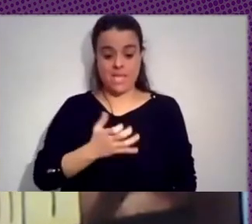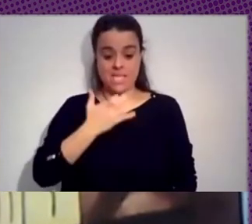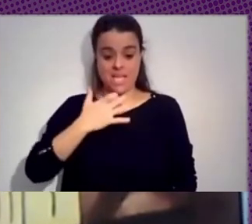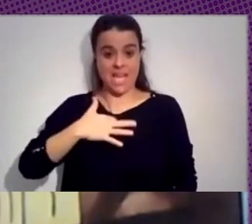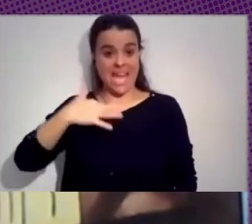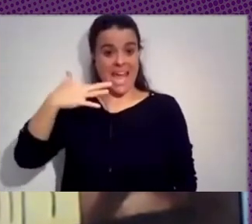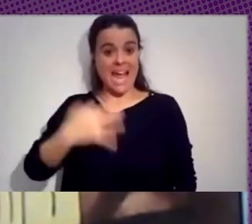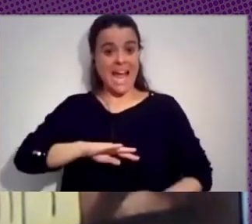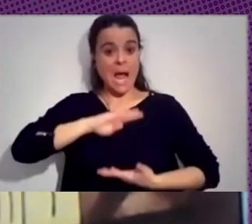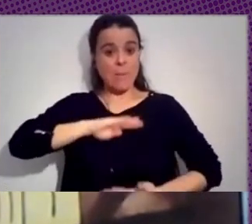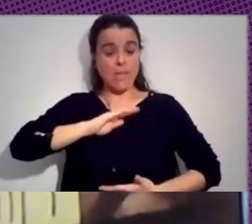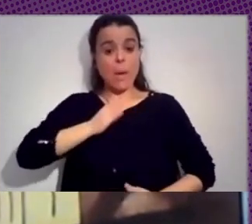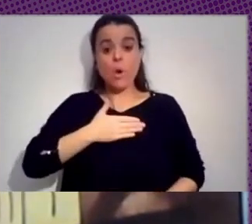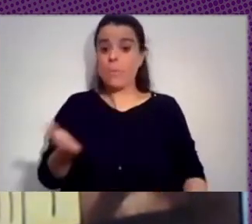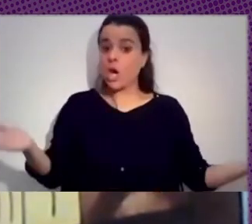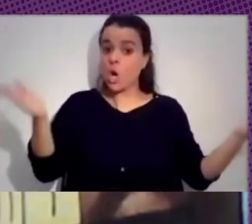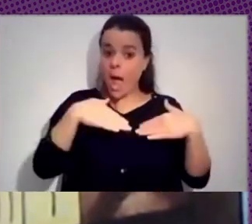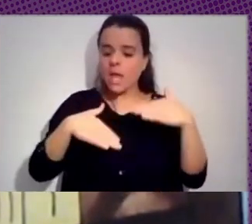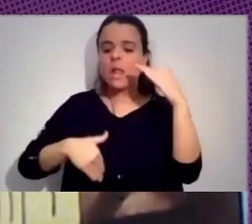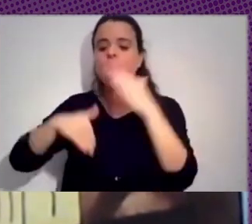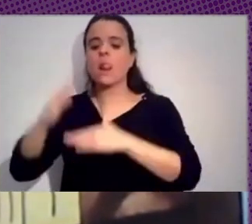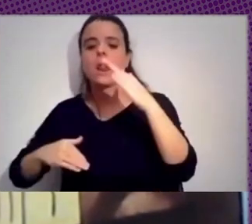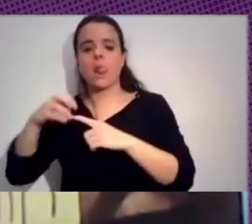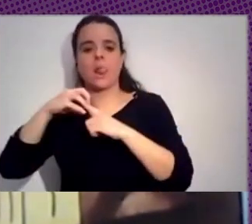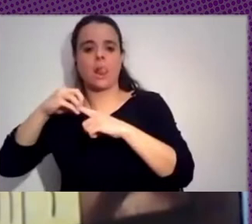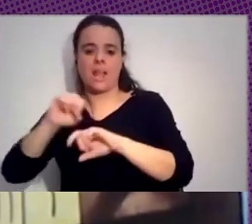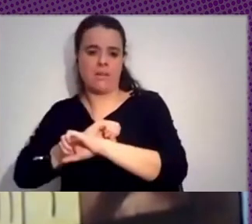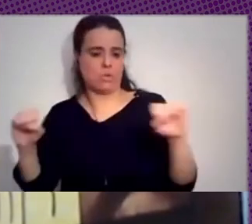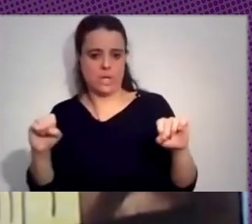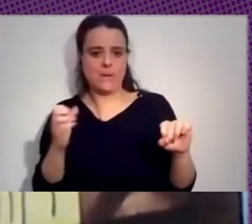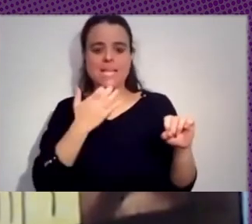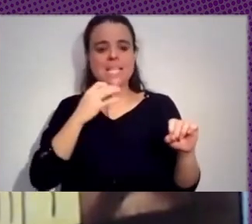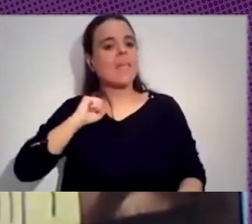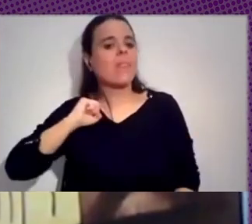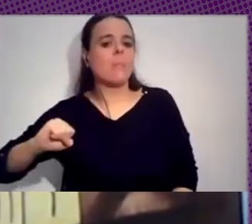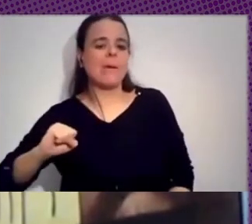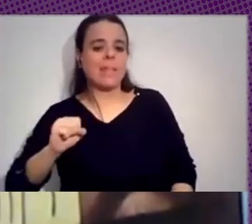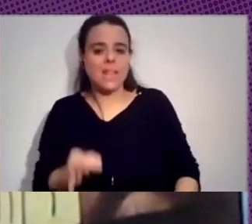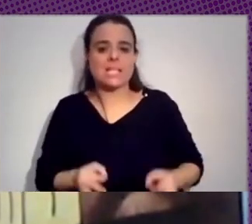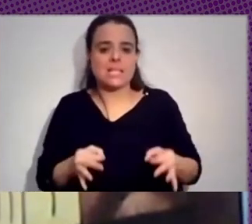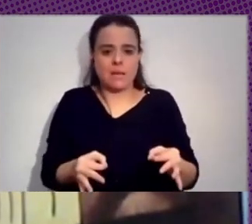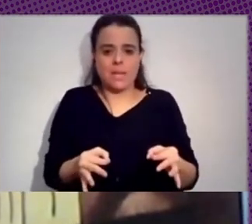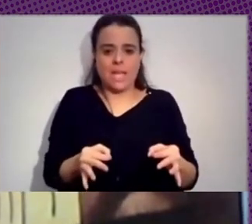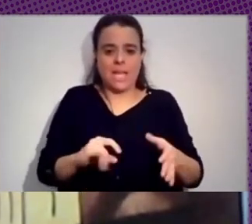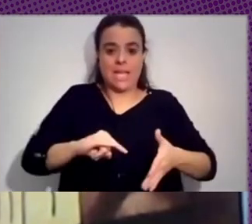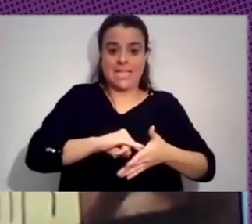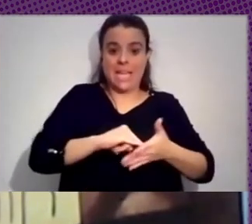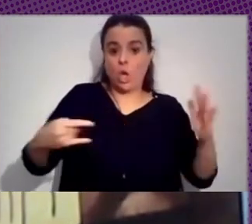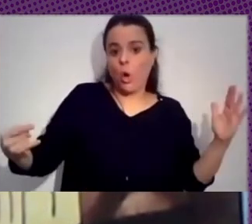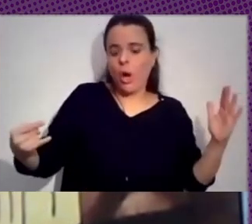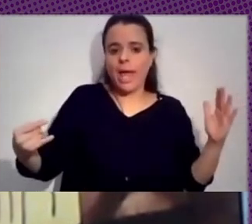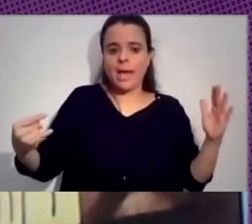difícil construir soberanía. Si siempre dependemos de tecnologías desarrolladas con otras